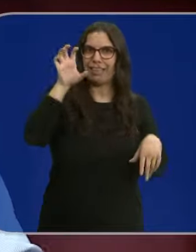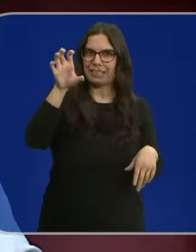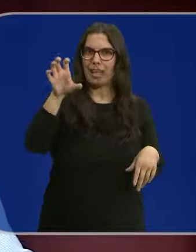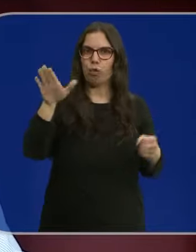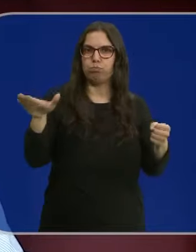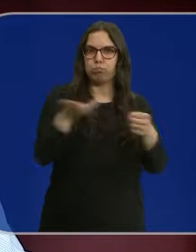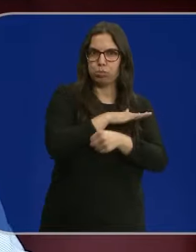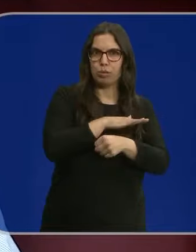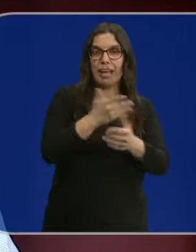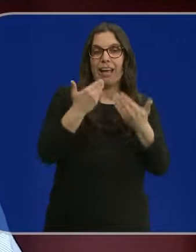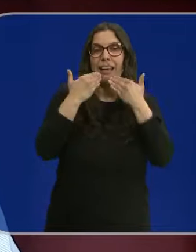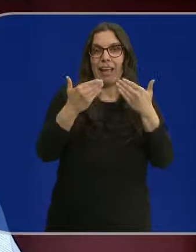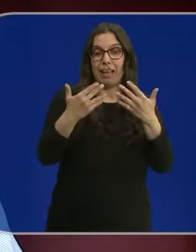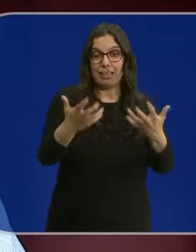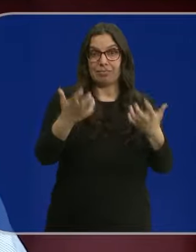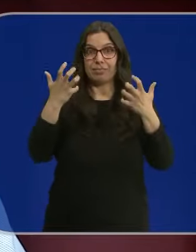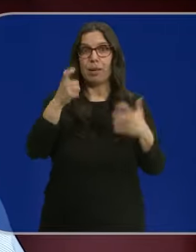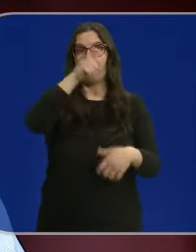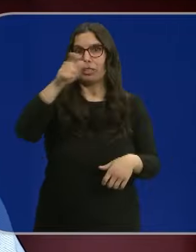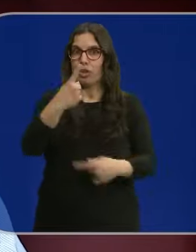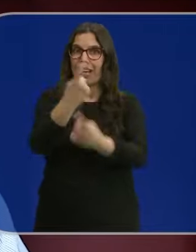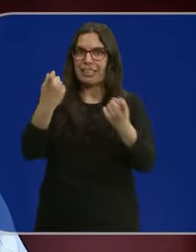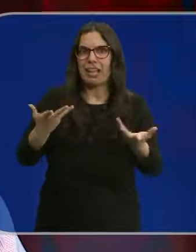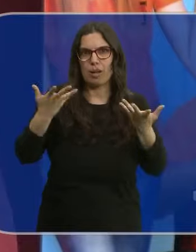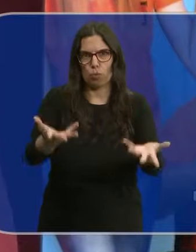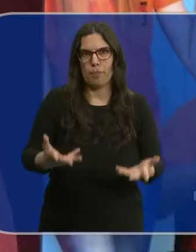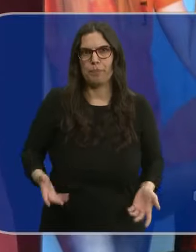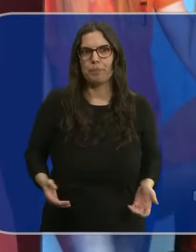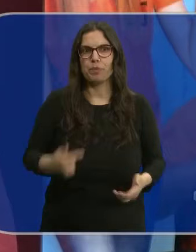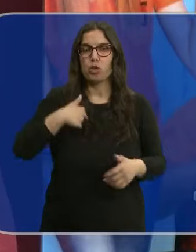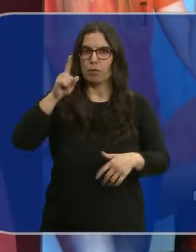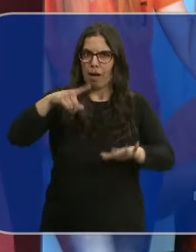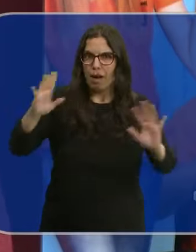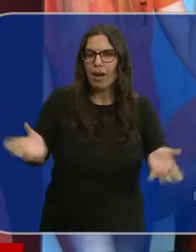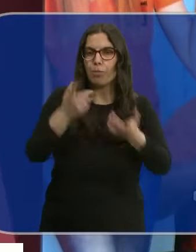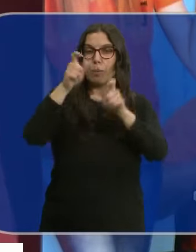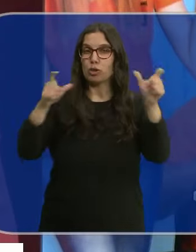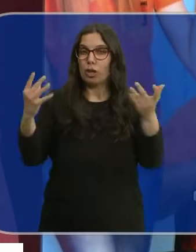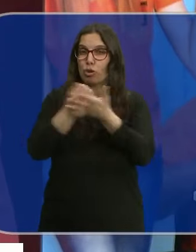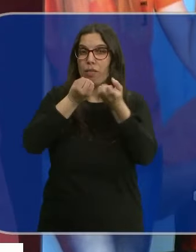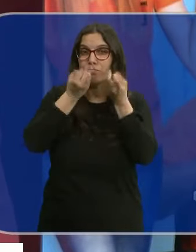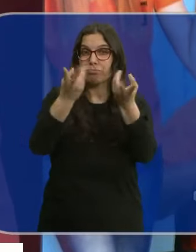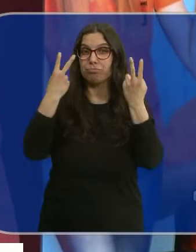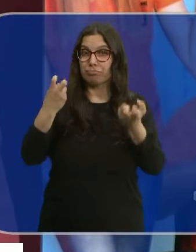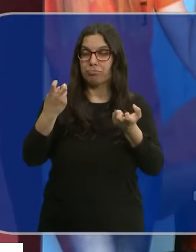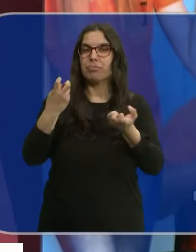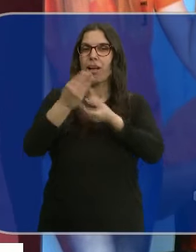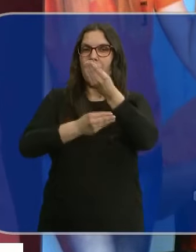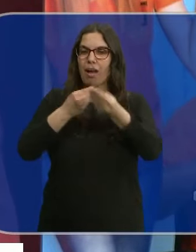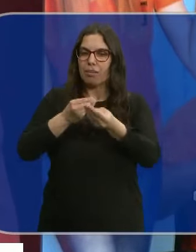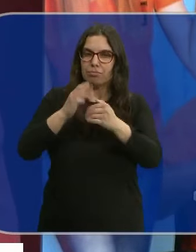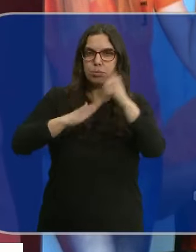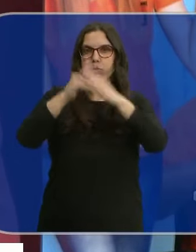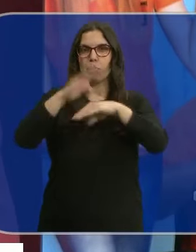Estado en beneficio de esas personas que necesitan esa ayuda. Yo animo además a todos los contribuyentes a que hagan una